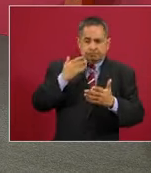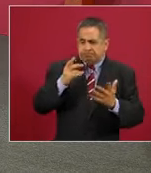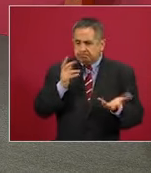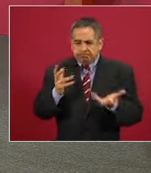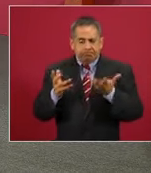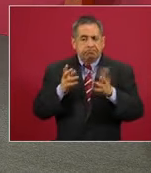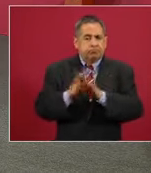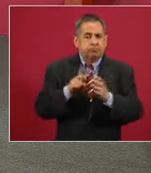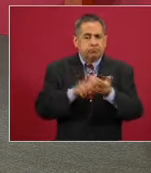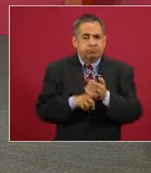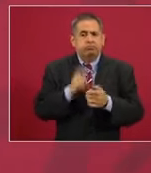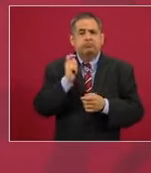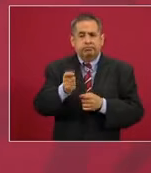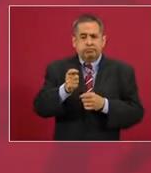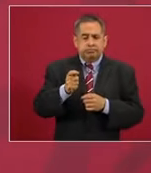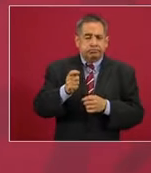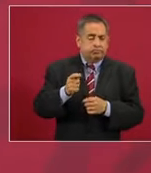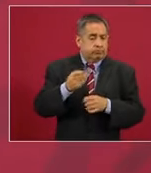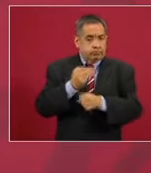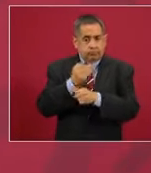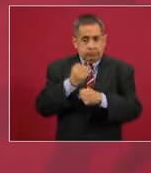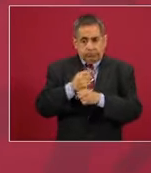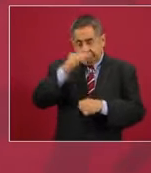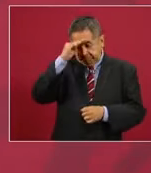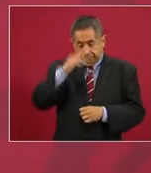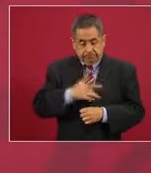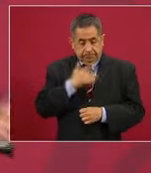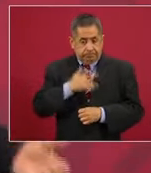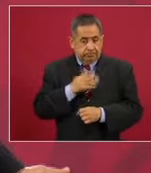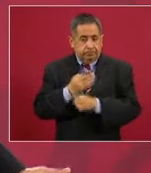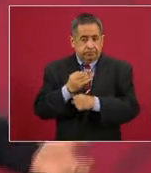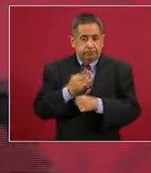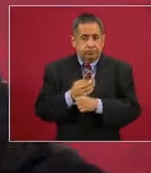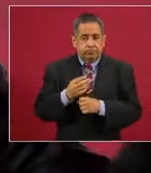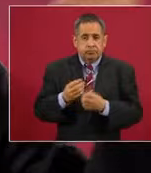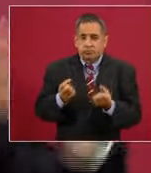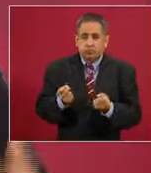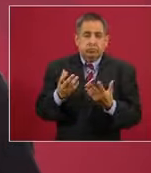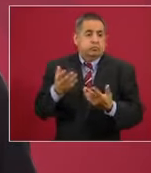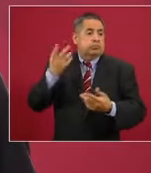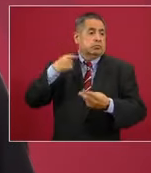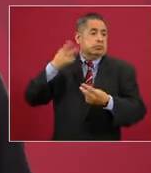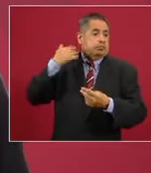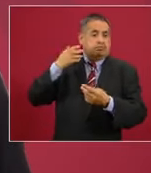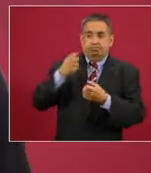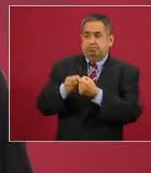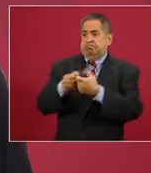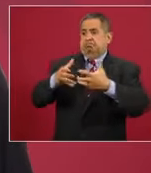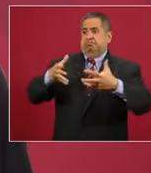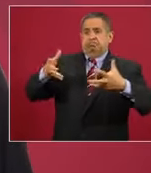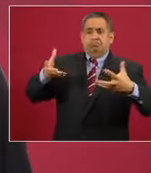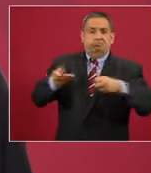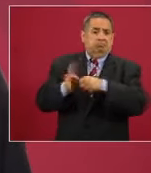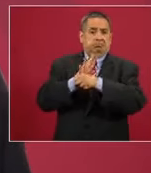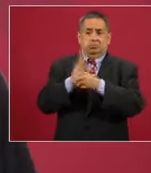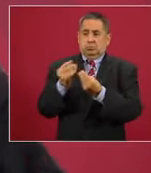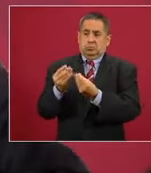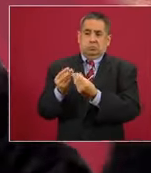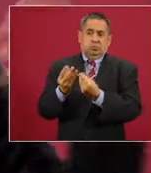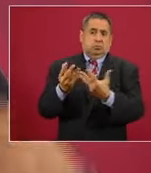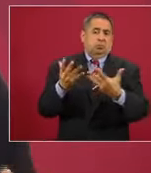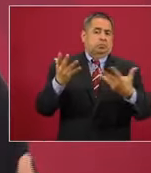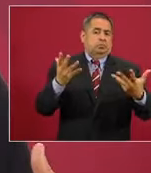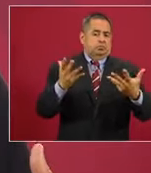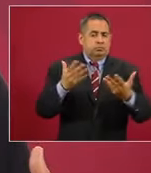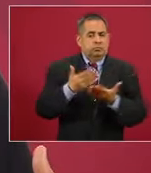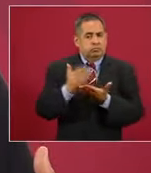Lo que tenemos que tomar en cuenta es que era mucho mayor la demanda que se